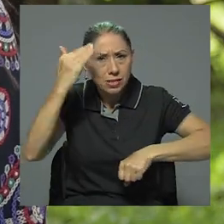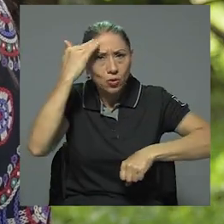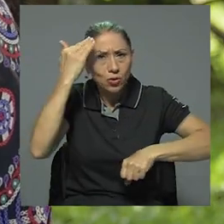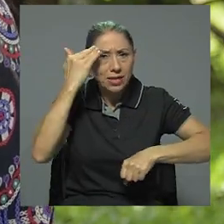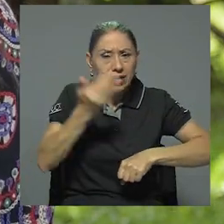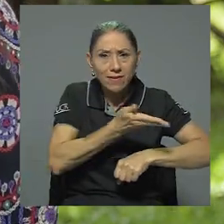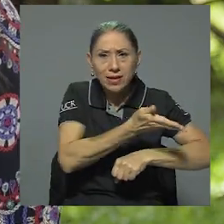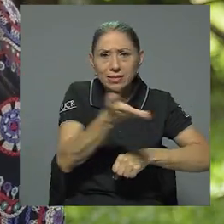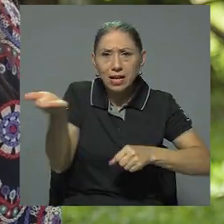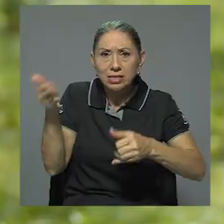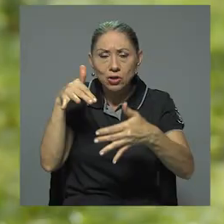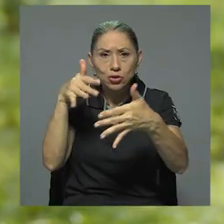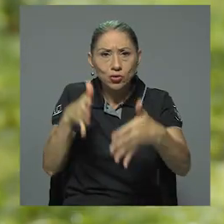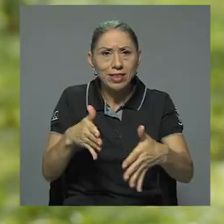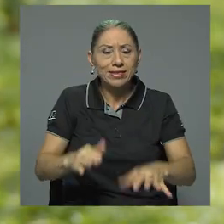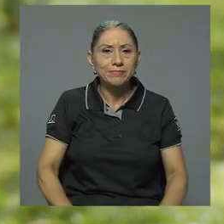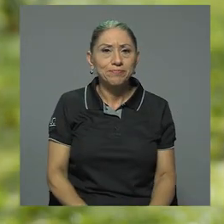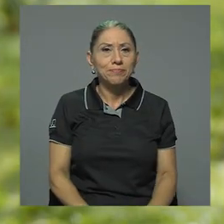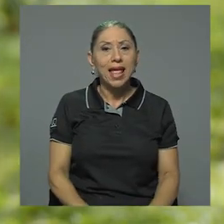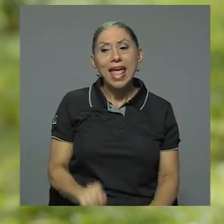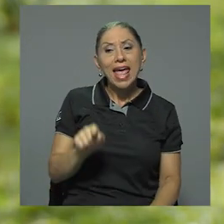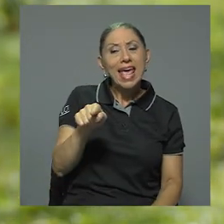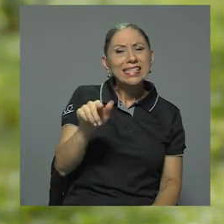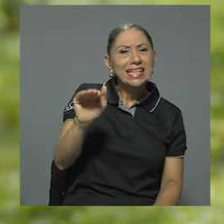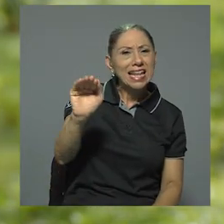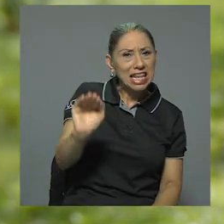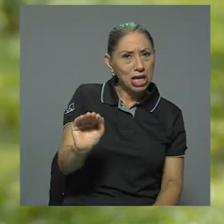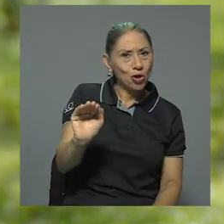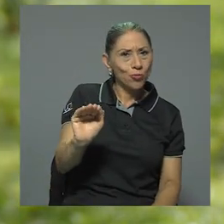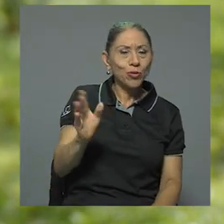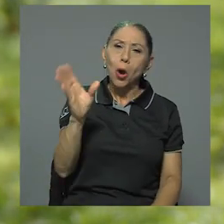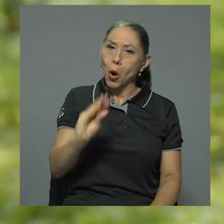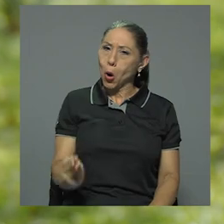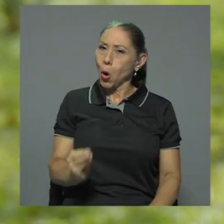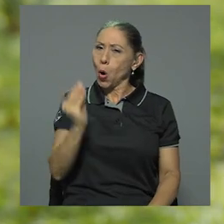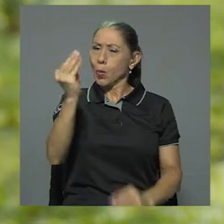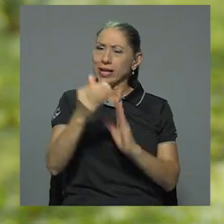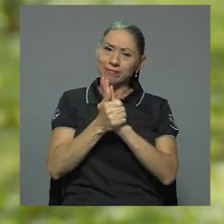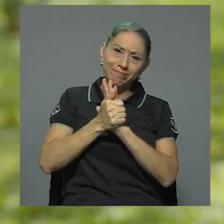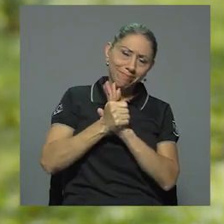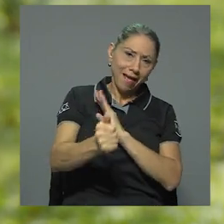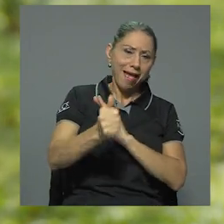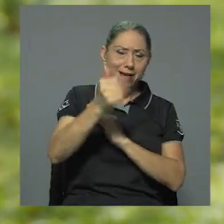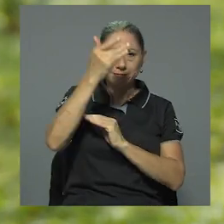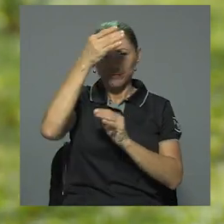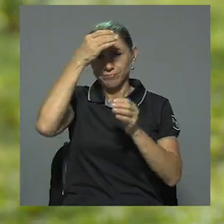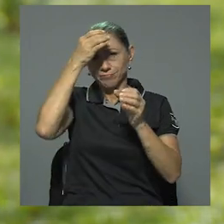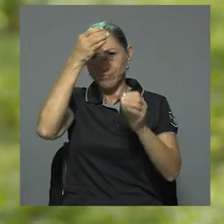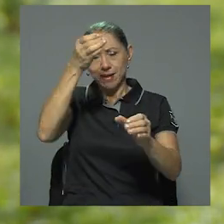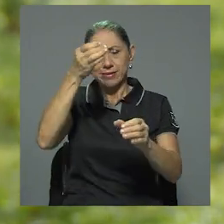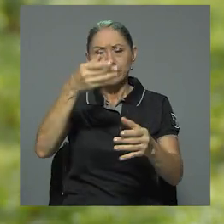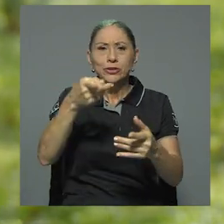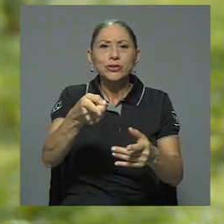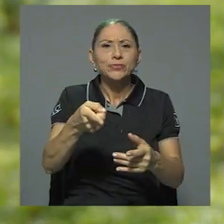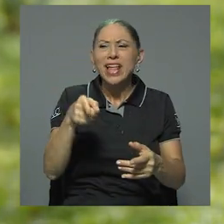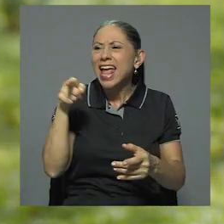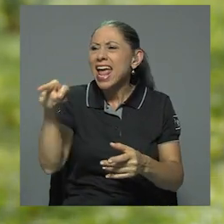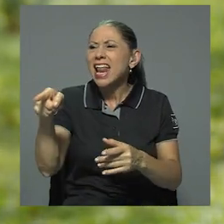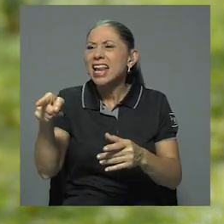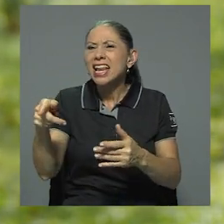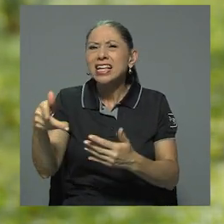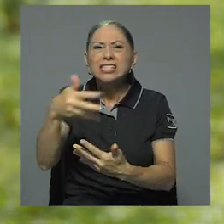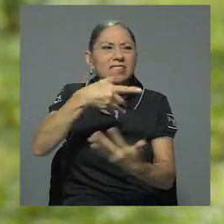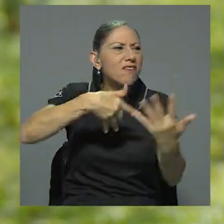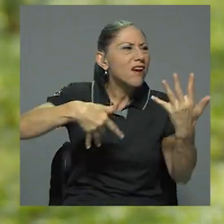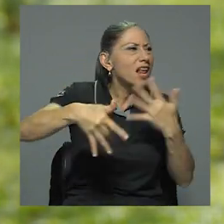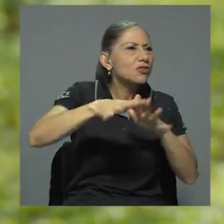población estudiantil. Este niño, este joven, superdotado, superdotado, talentoso, ¿cómo se relaciona con